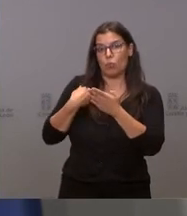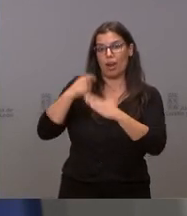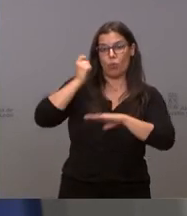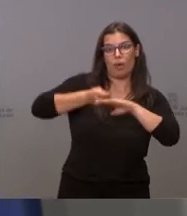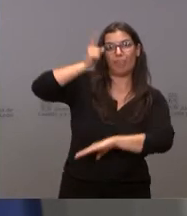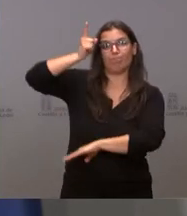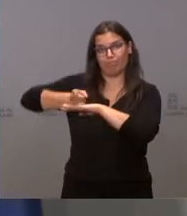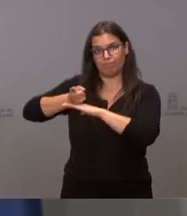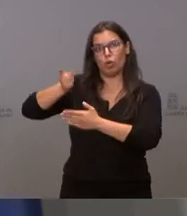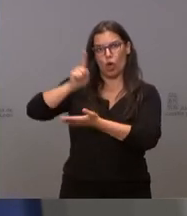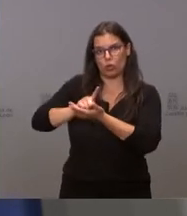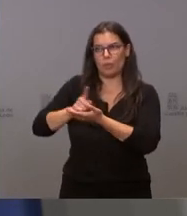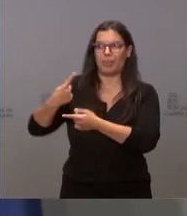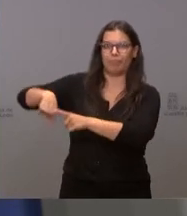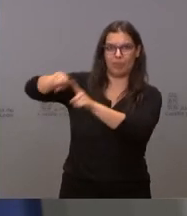nuevamente.